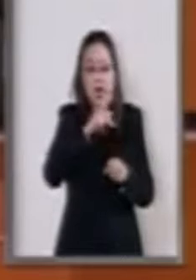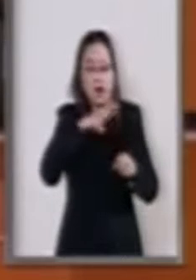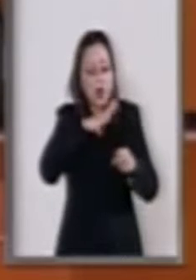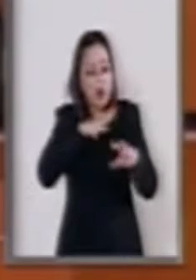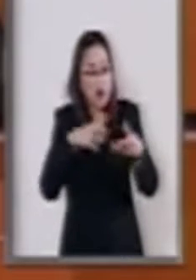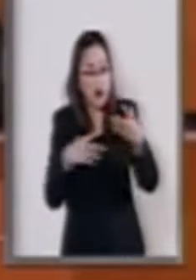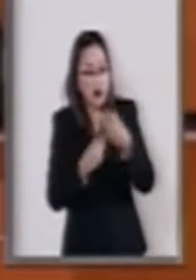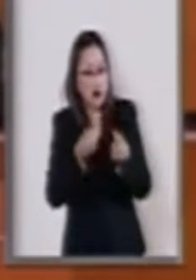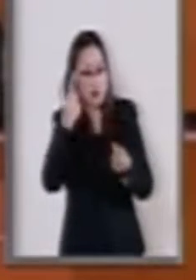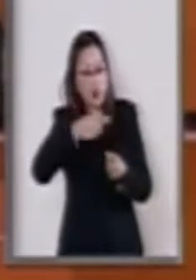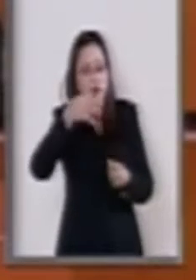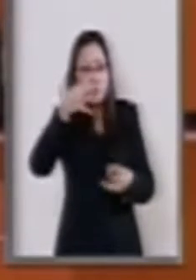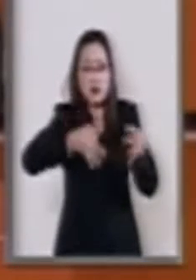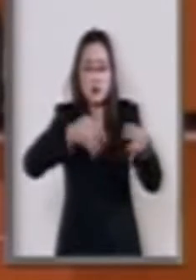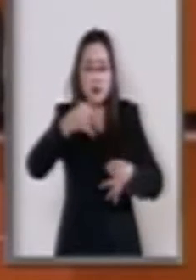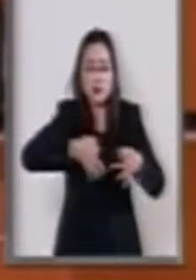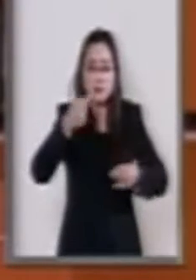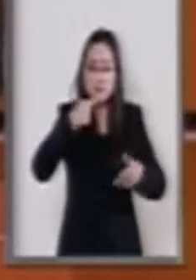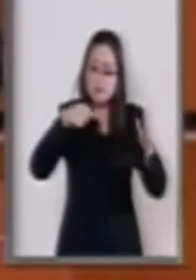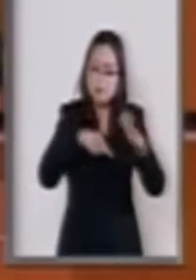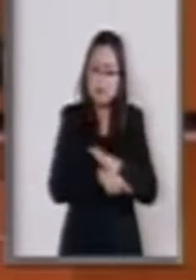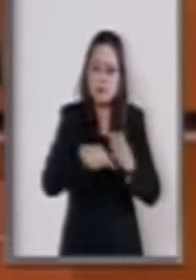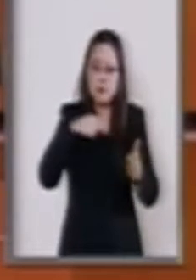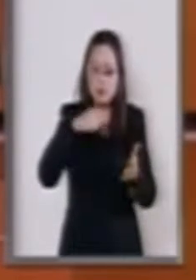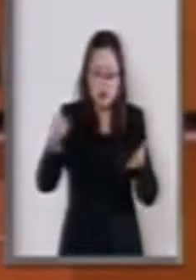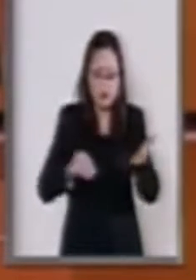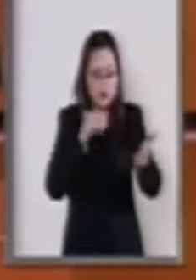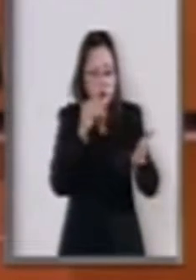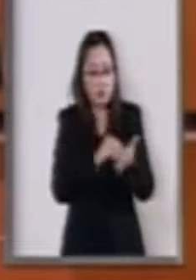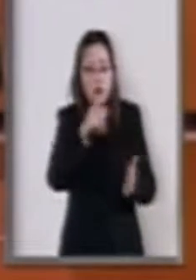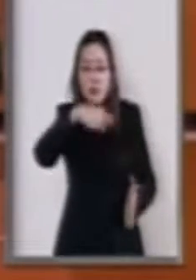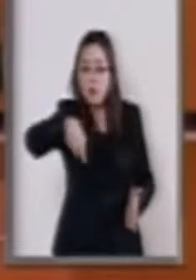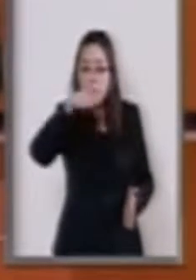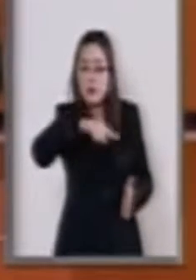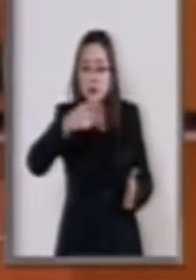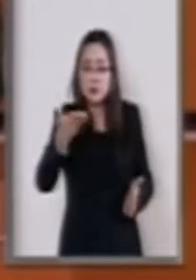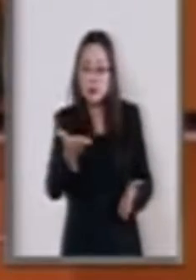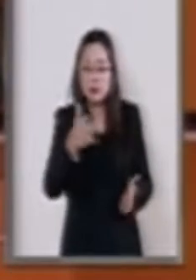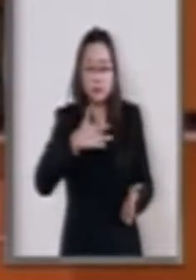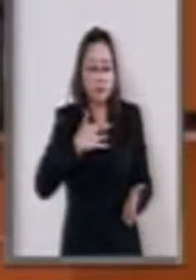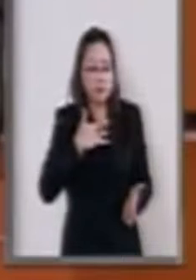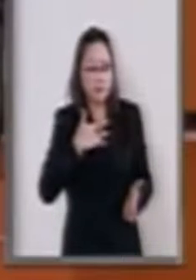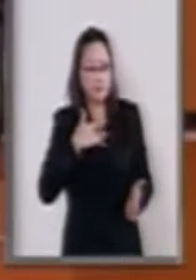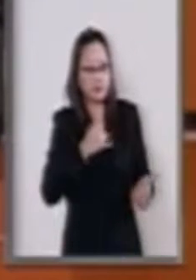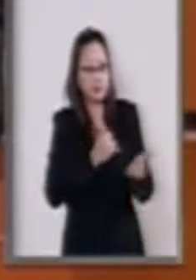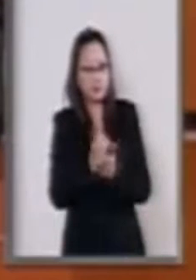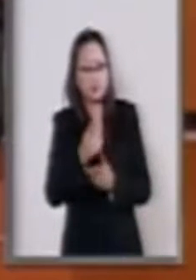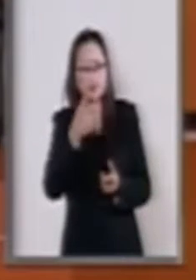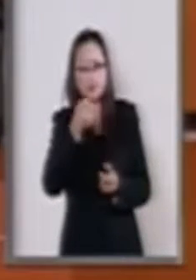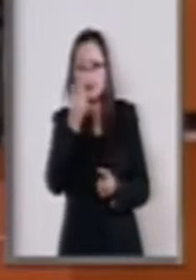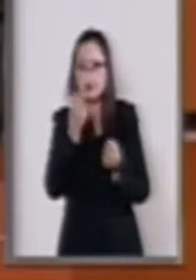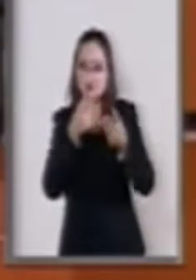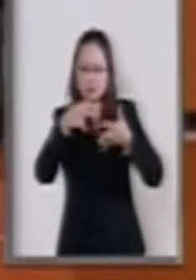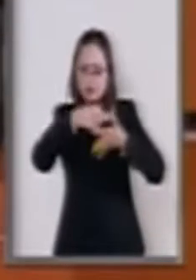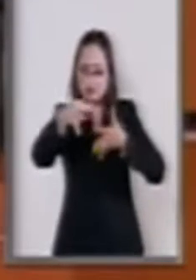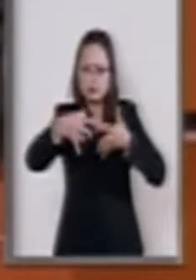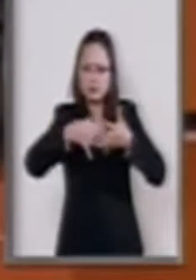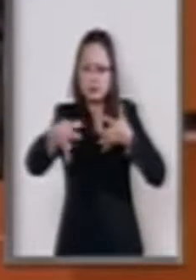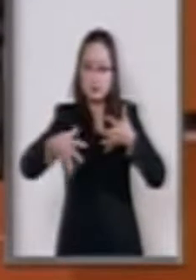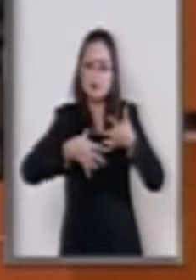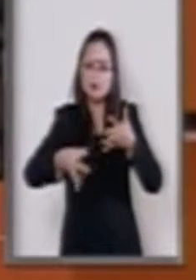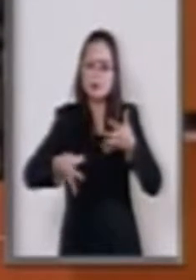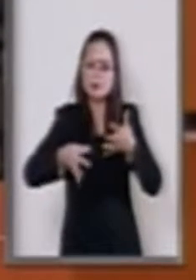de los juicios acusatorios, me permito poner a consideración de ustedes algunas reservas sobre